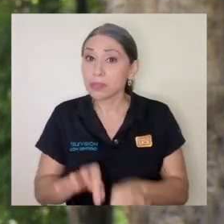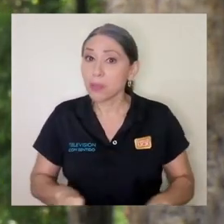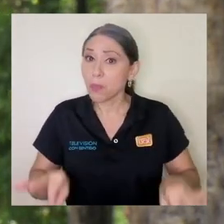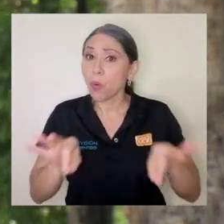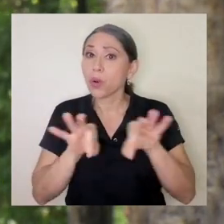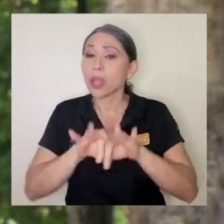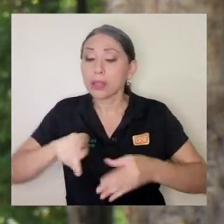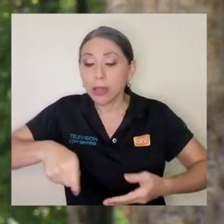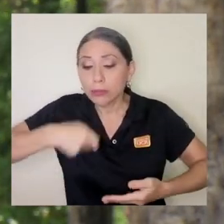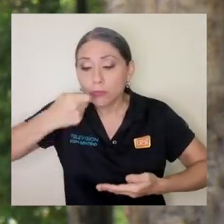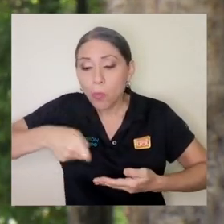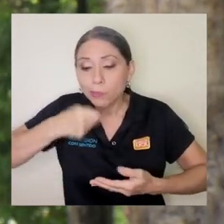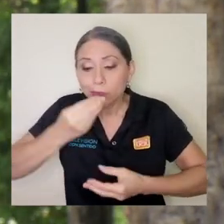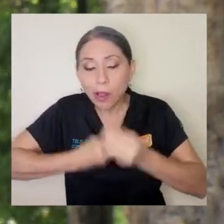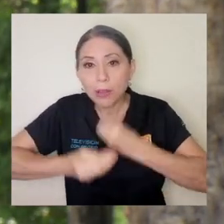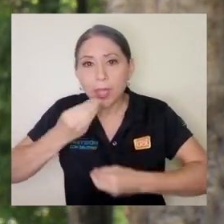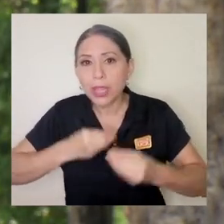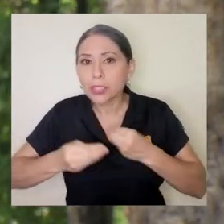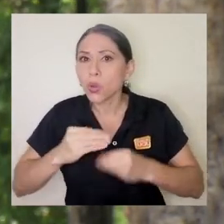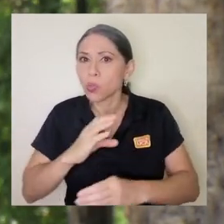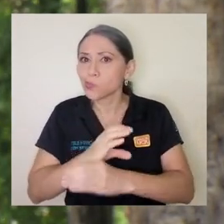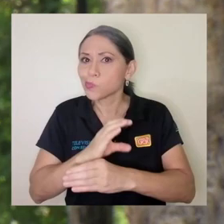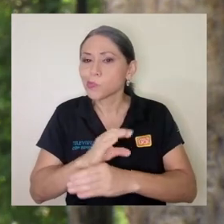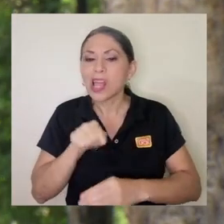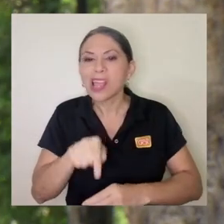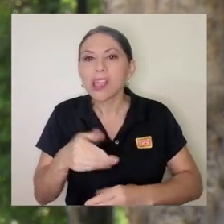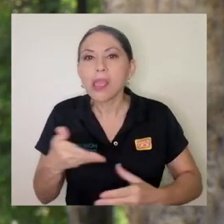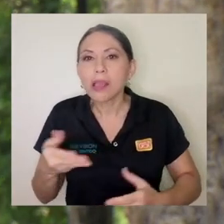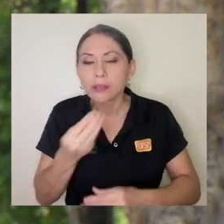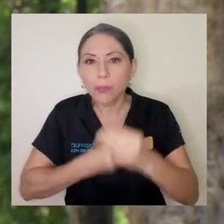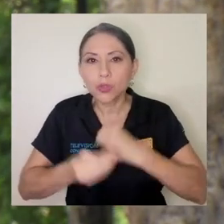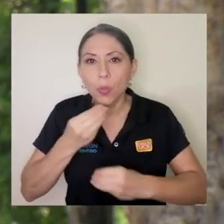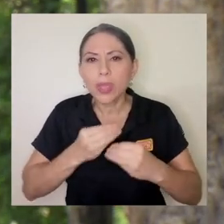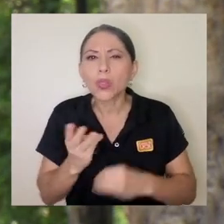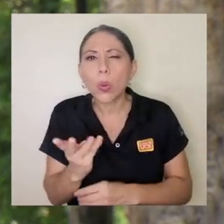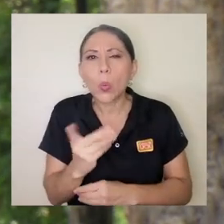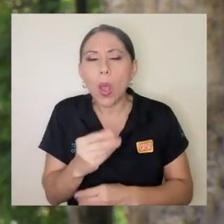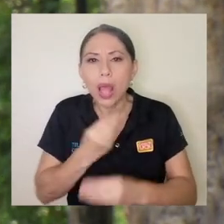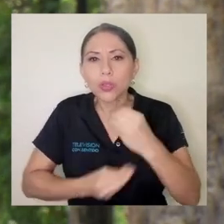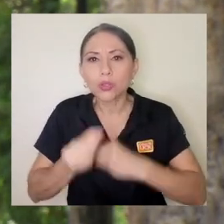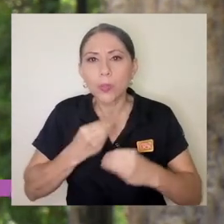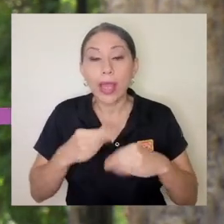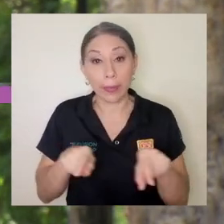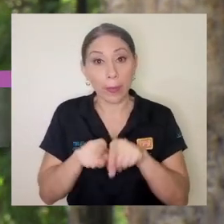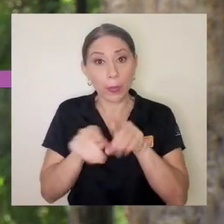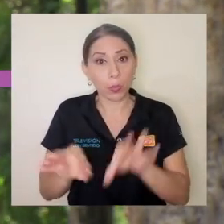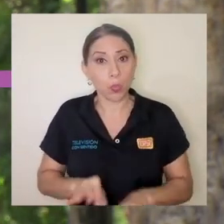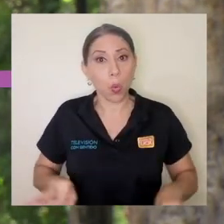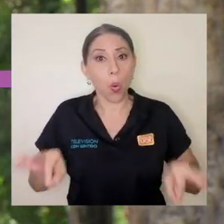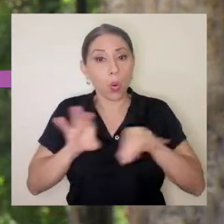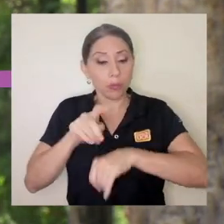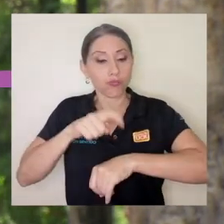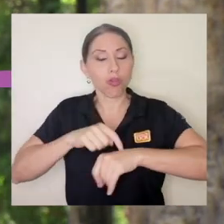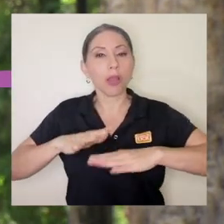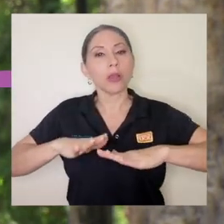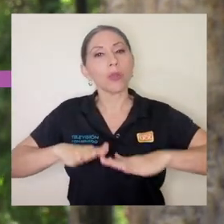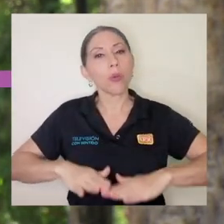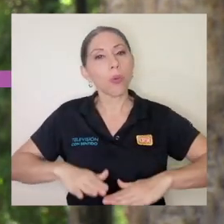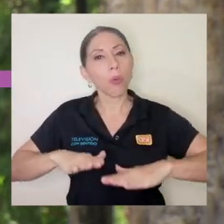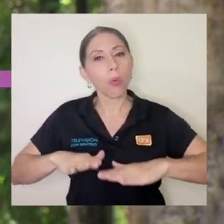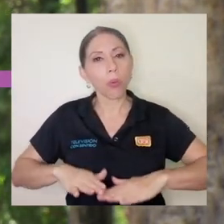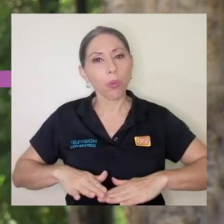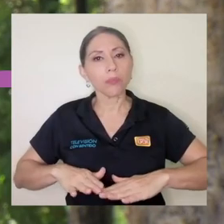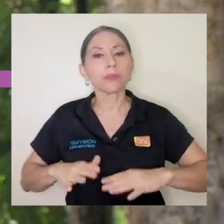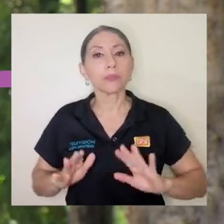alimentación que estamos comiendo en las cantidades que estamos comiendo es importante los periodos de descanso tratar de